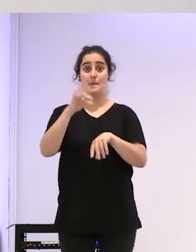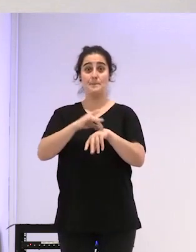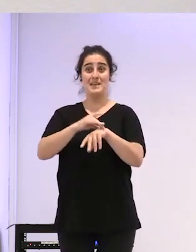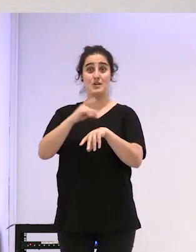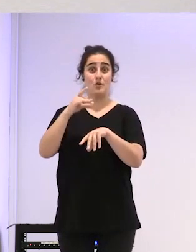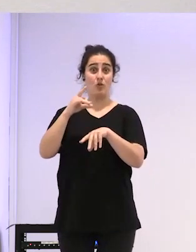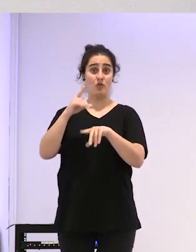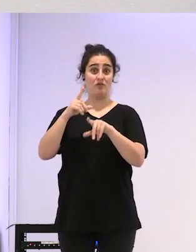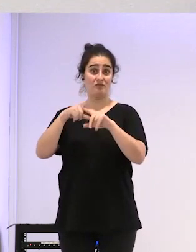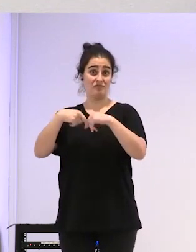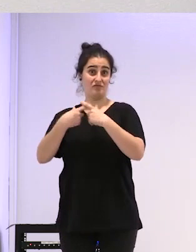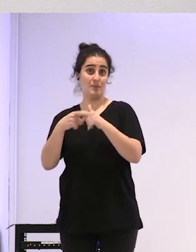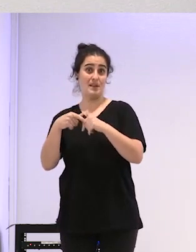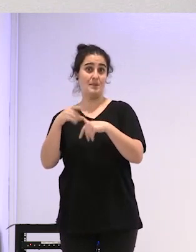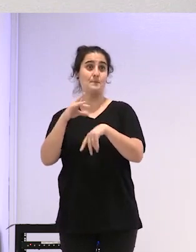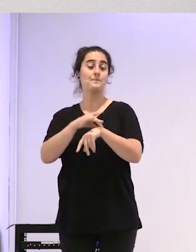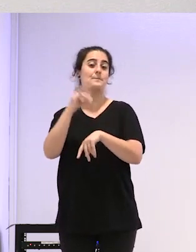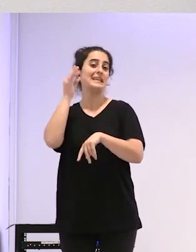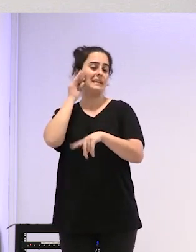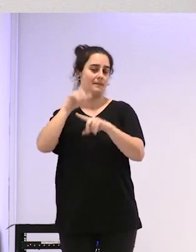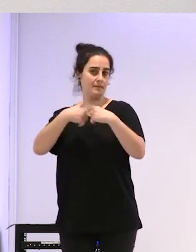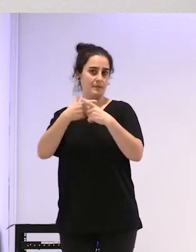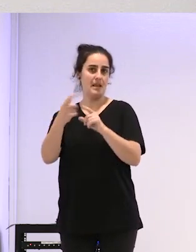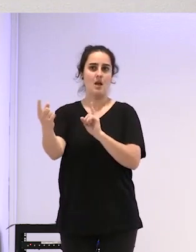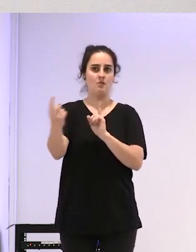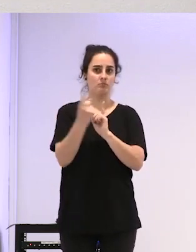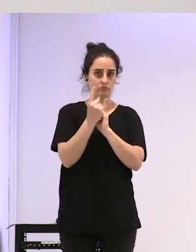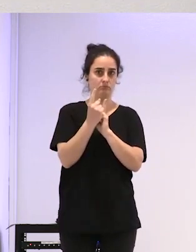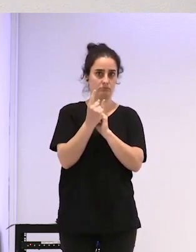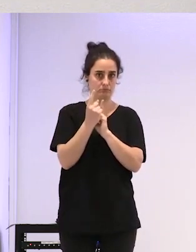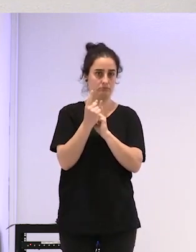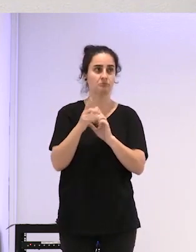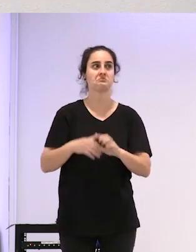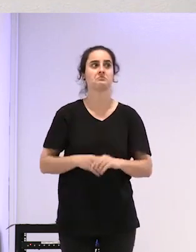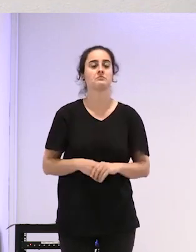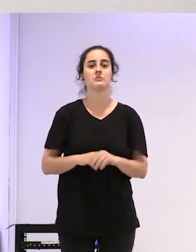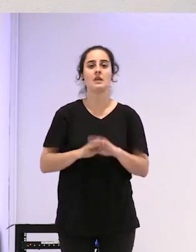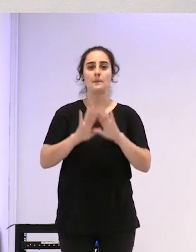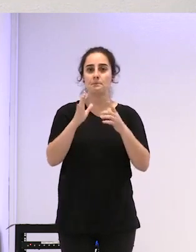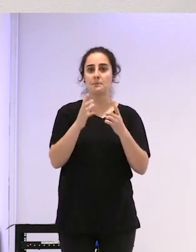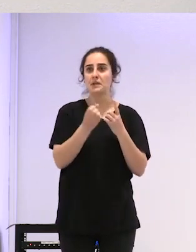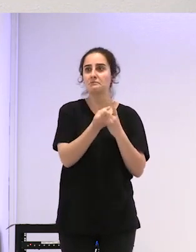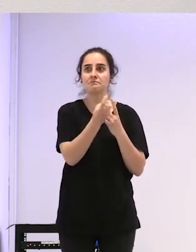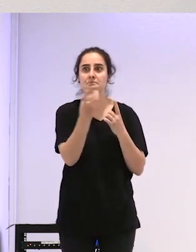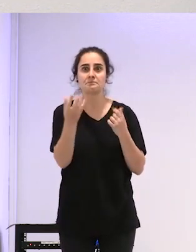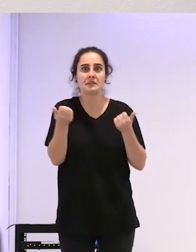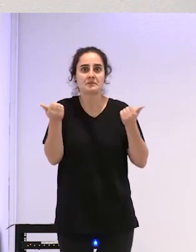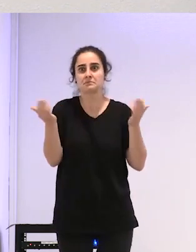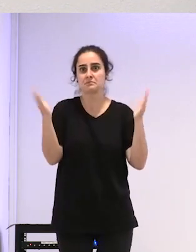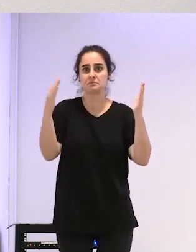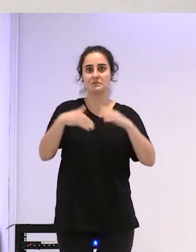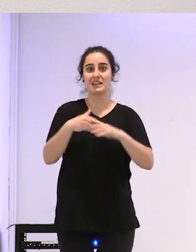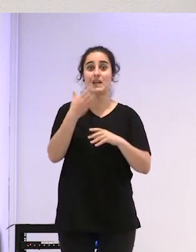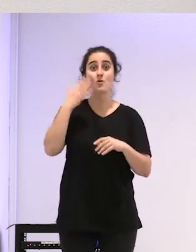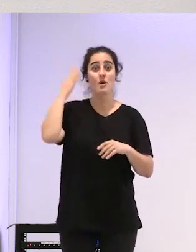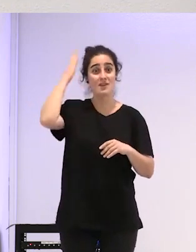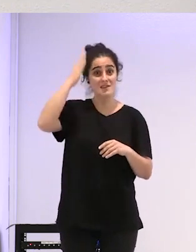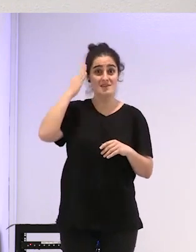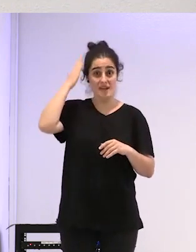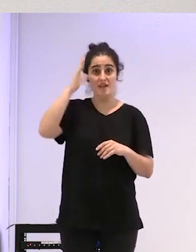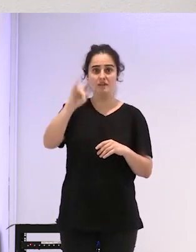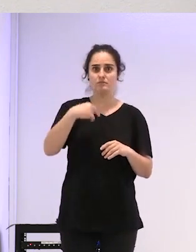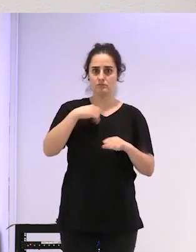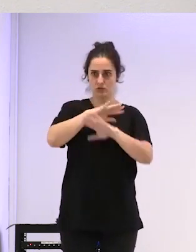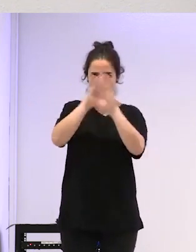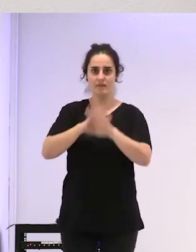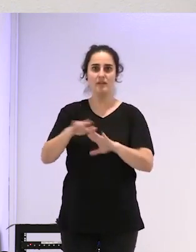familia una médica de familia de hecho pero no se ha acercado nadie más por ejemplo en Navarra sí que acabé incluso